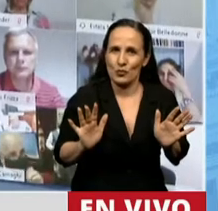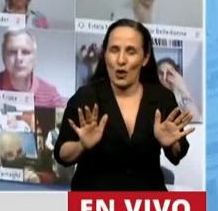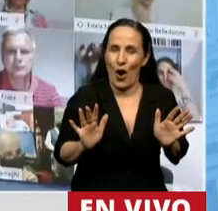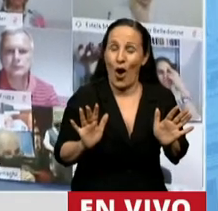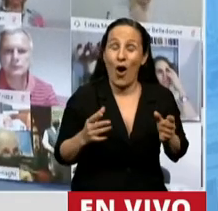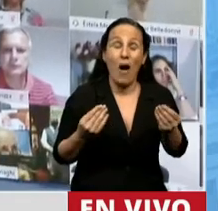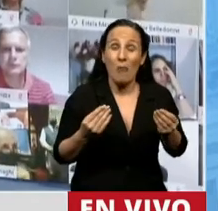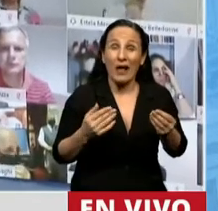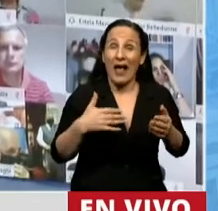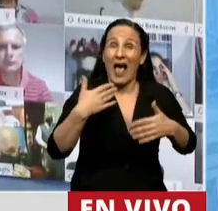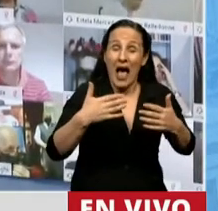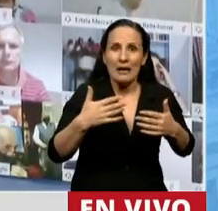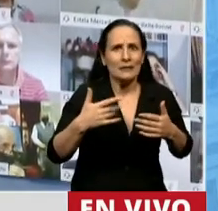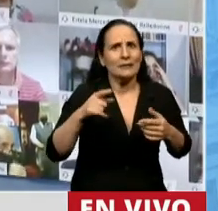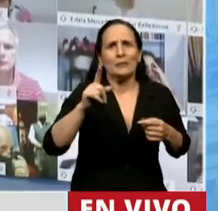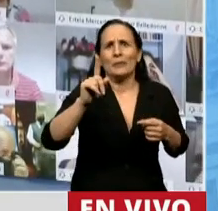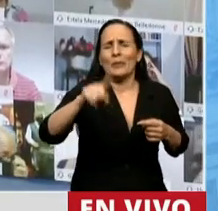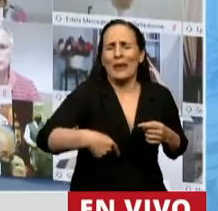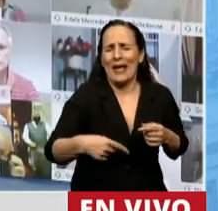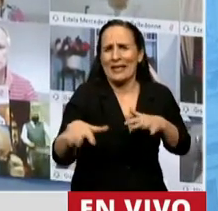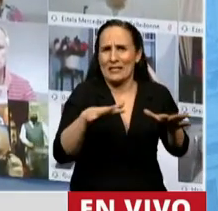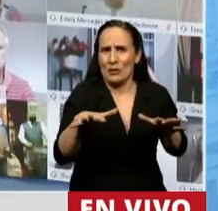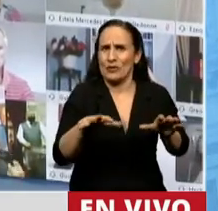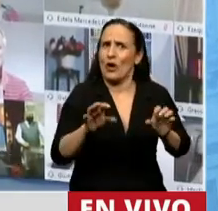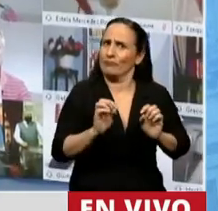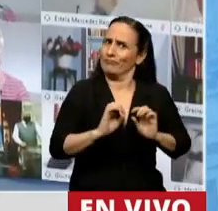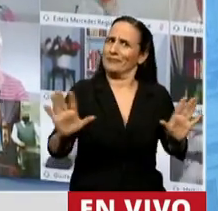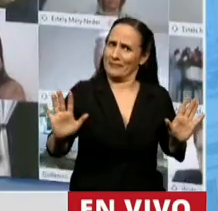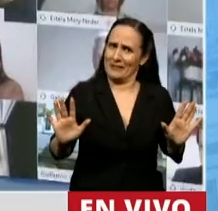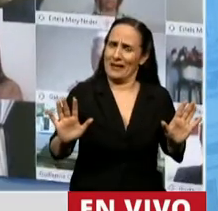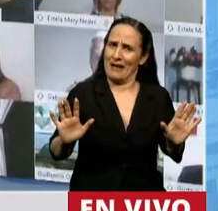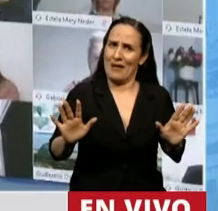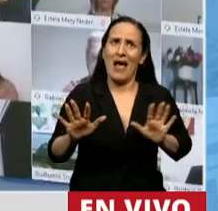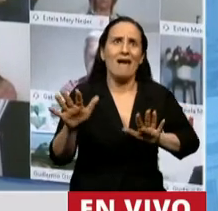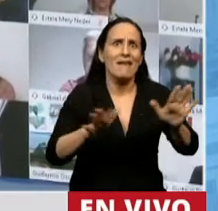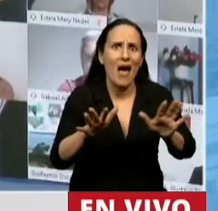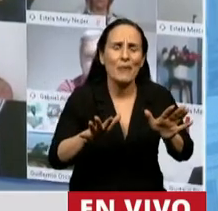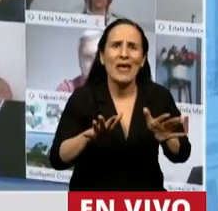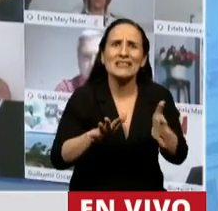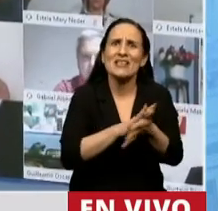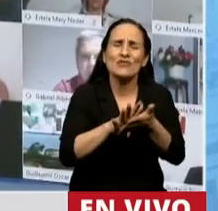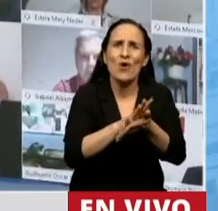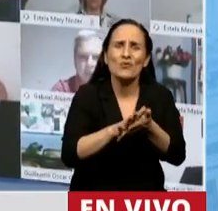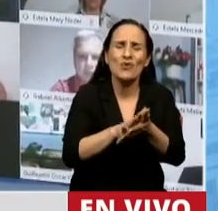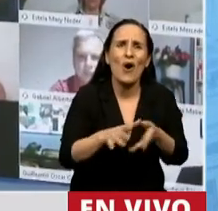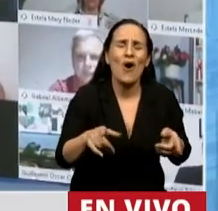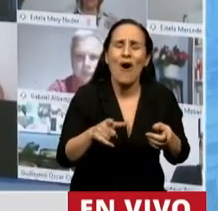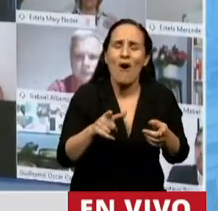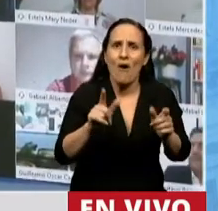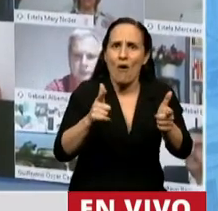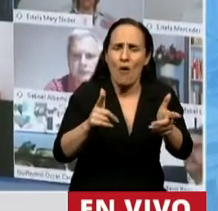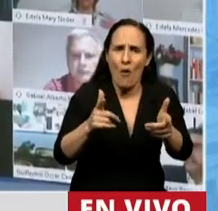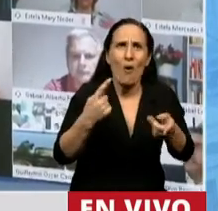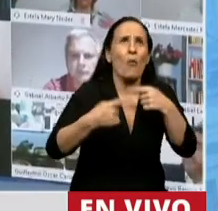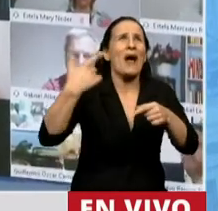gravísimas y muchas veces son irreversibles. gravísimas y